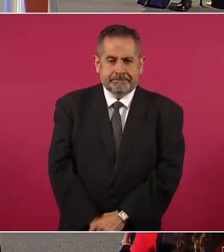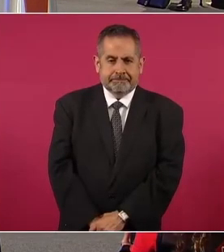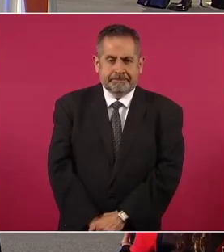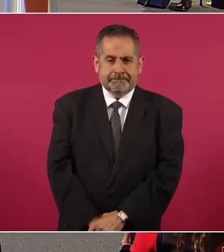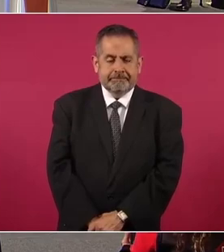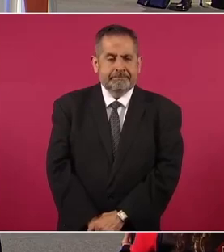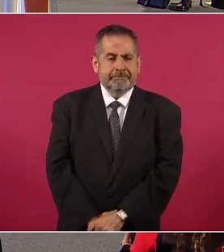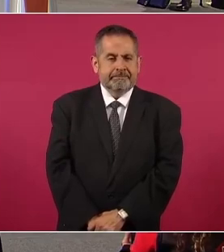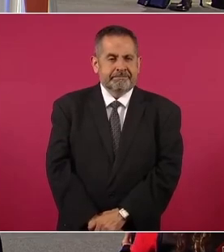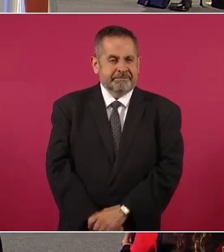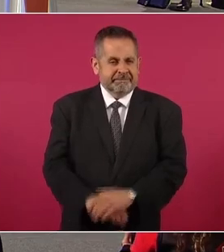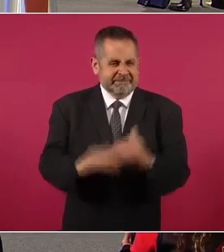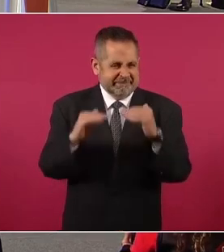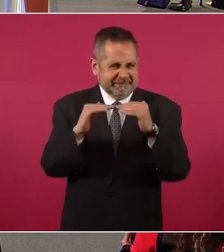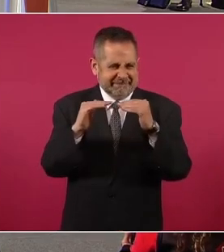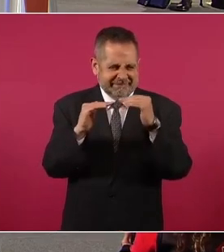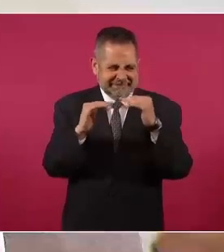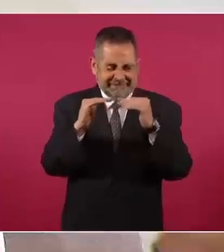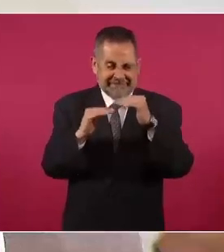nada más son 6 puntos,